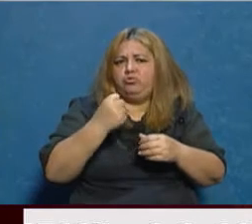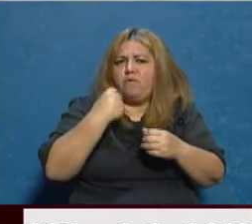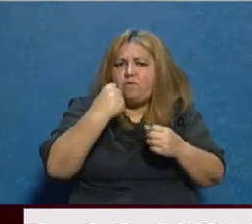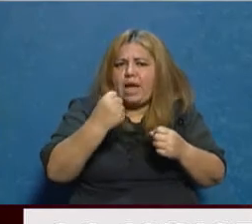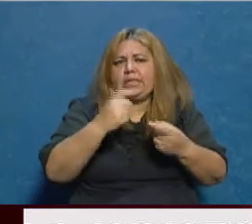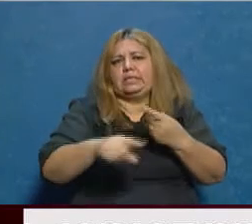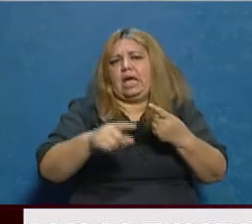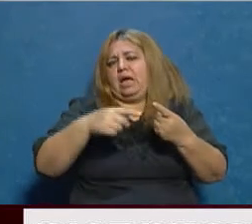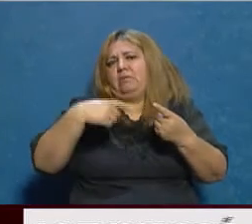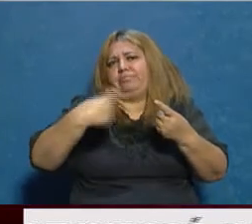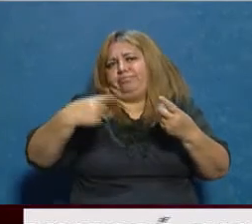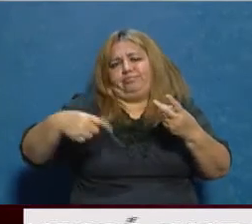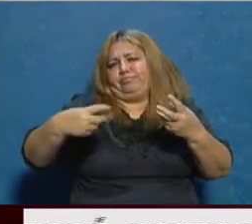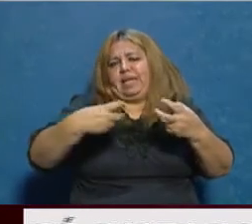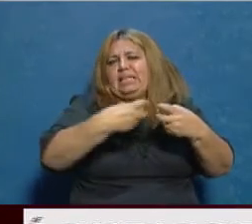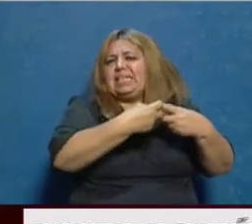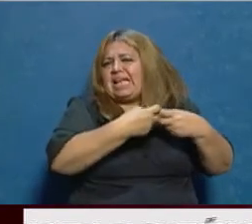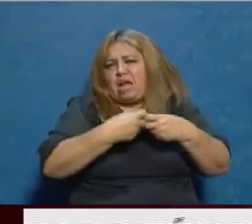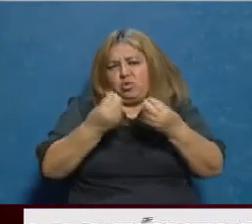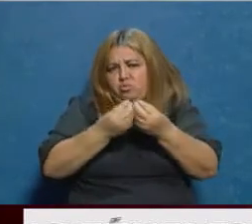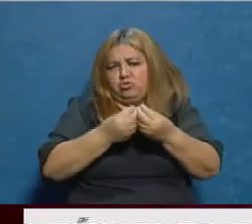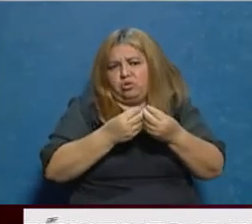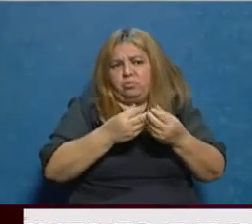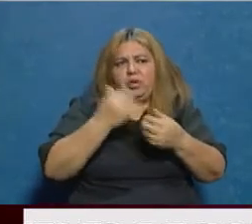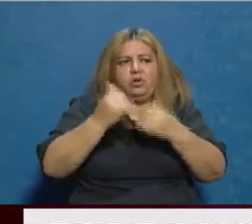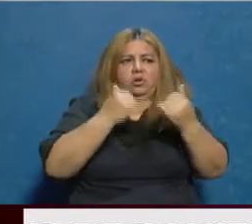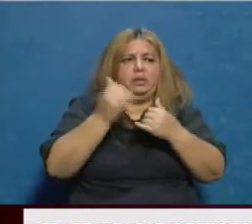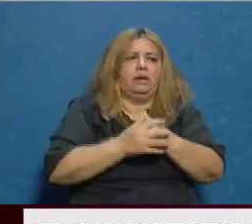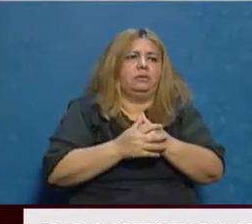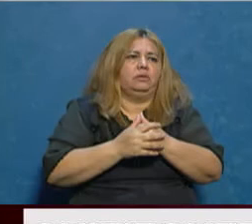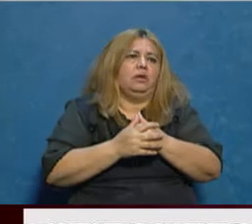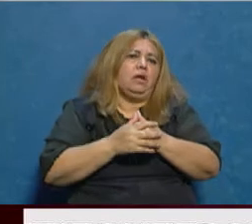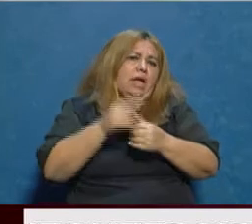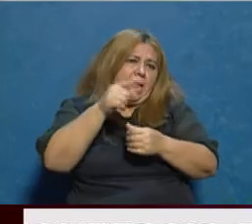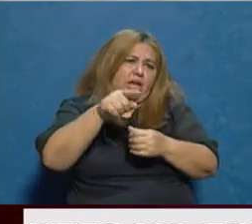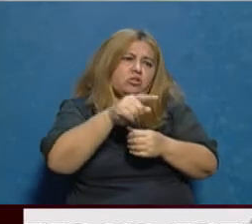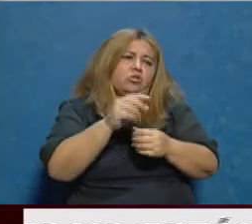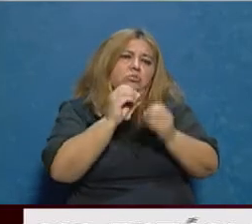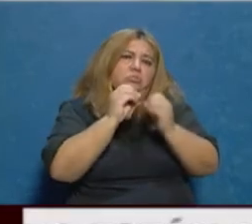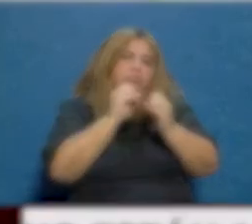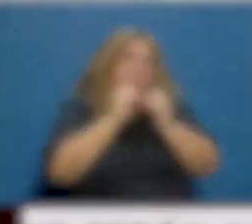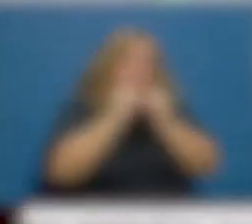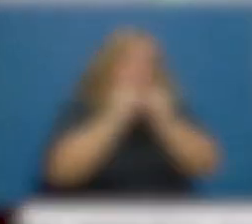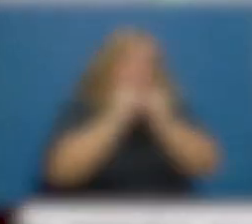organizaciones gremiales, que en principio ellos serían el acuerdo como CGT.